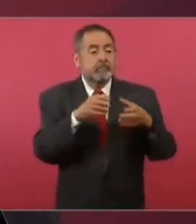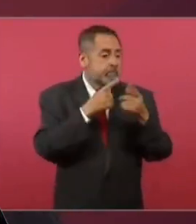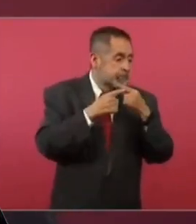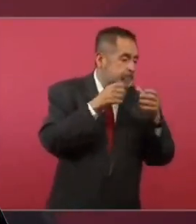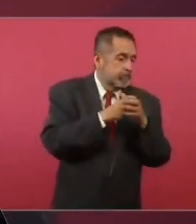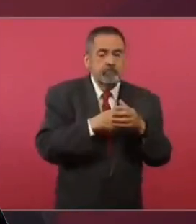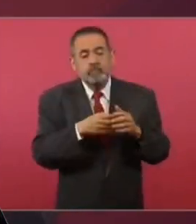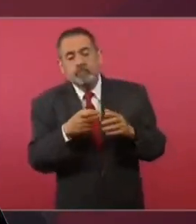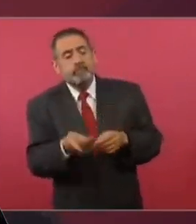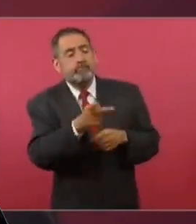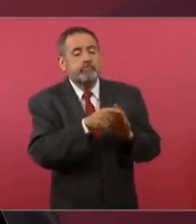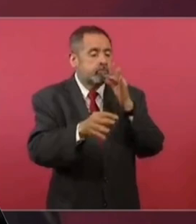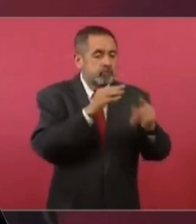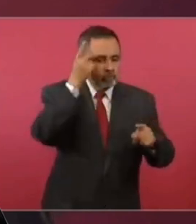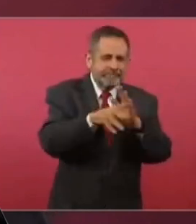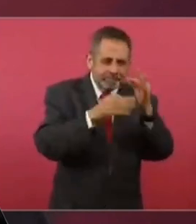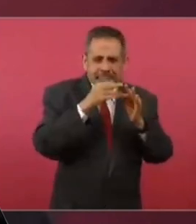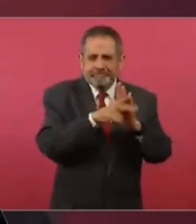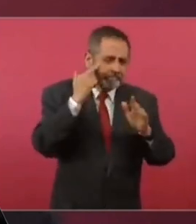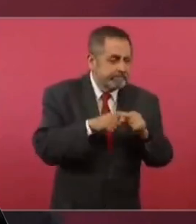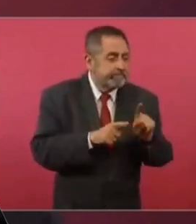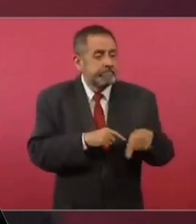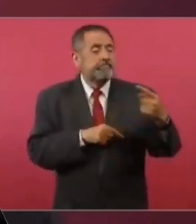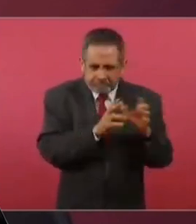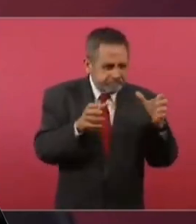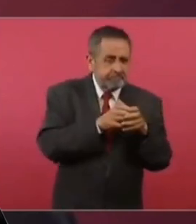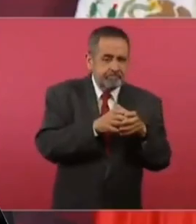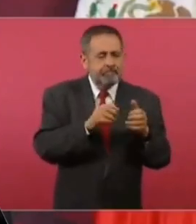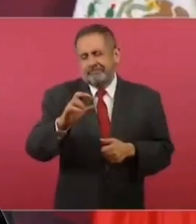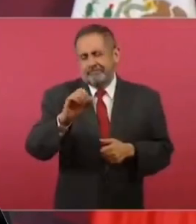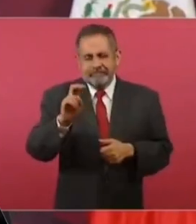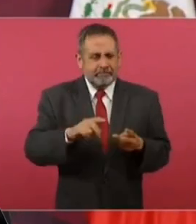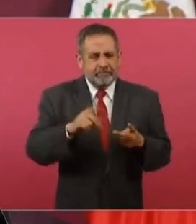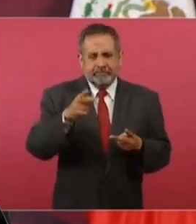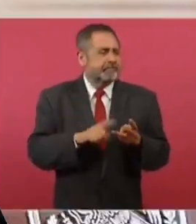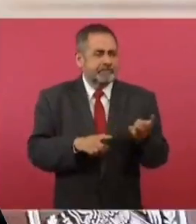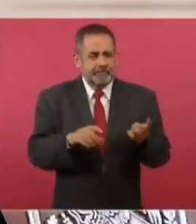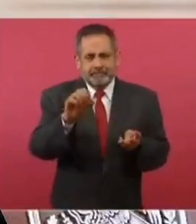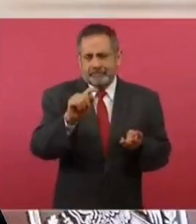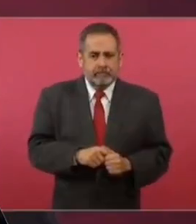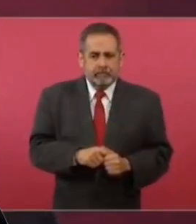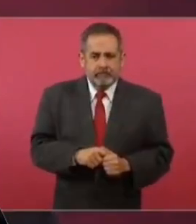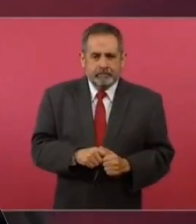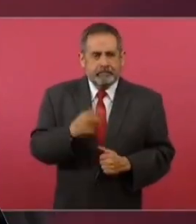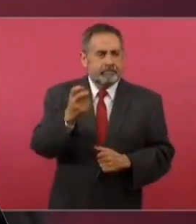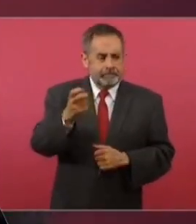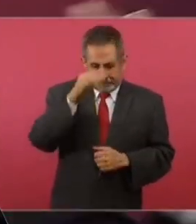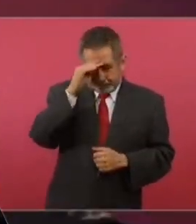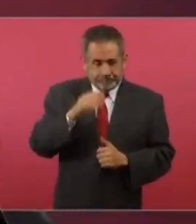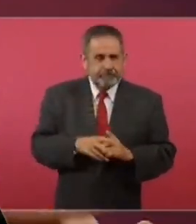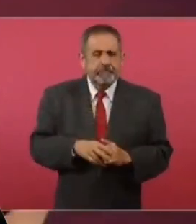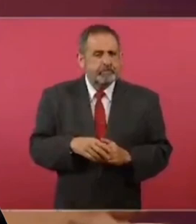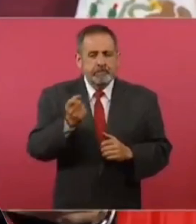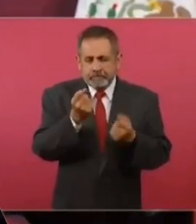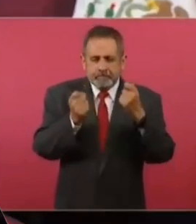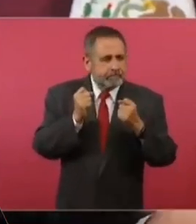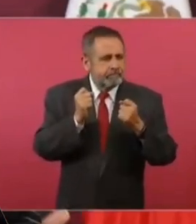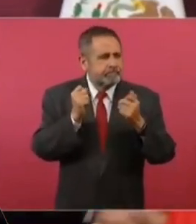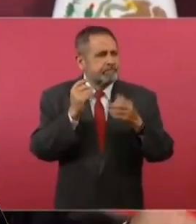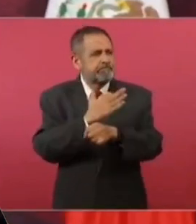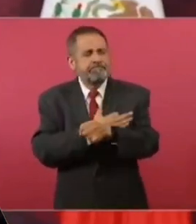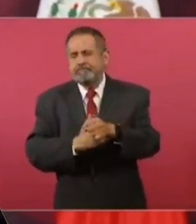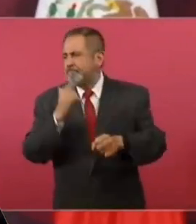Consulta también con los medios, con los dueños de los medios. Consulta con los intelectuales, Aguilar Camín, Krause, Castañeda. Por eso, algunos que ya se dieron cuenta,